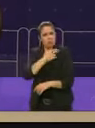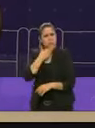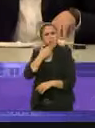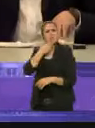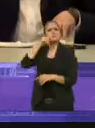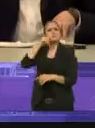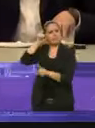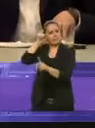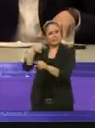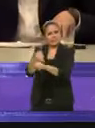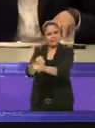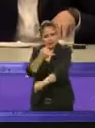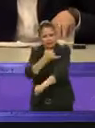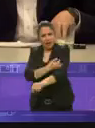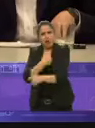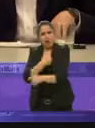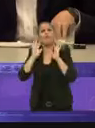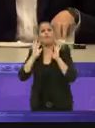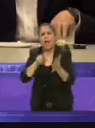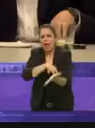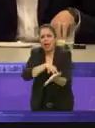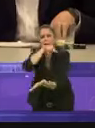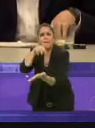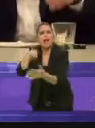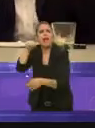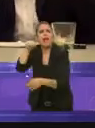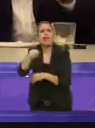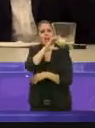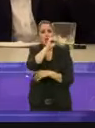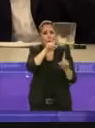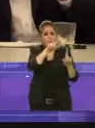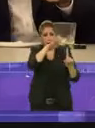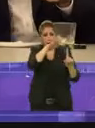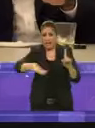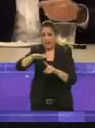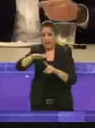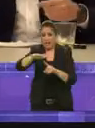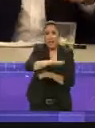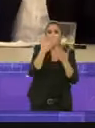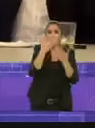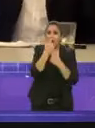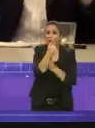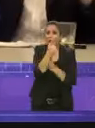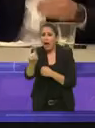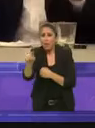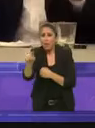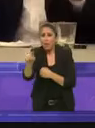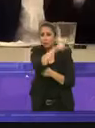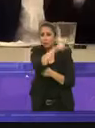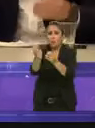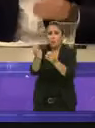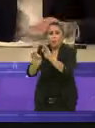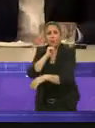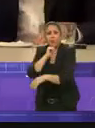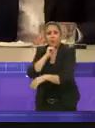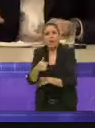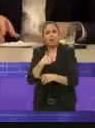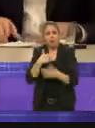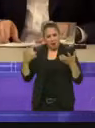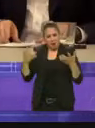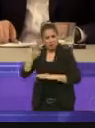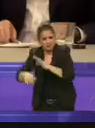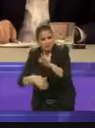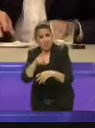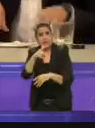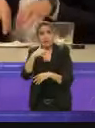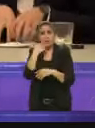que le vamos a dar a las colonias que no le diste drenaje y agua potable porque si queremos emparejar la cancha vamos a empezar